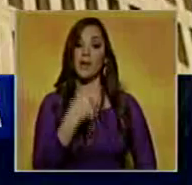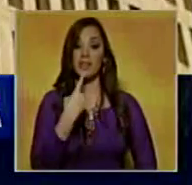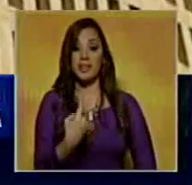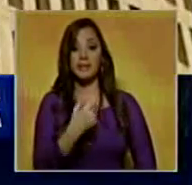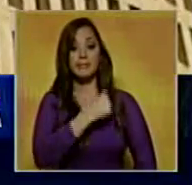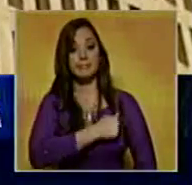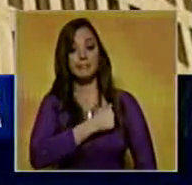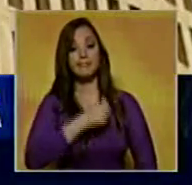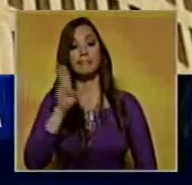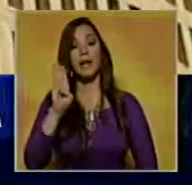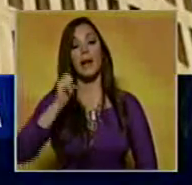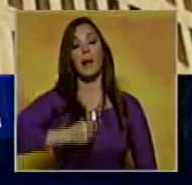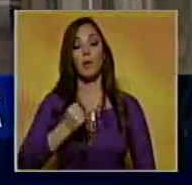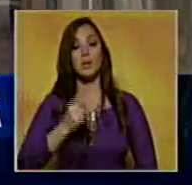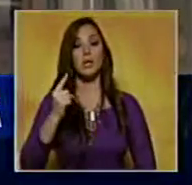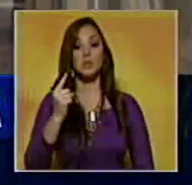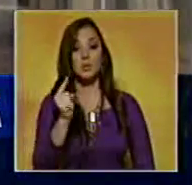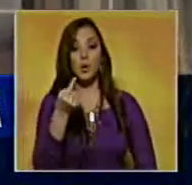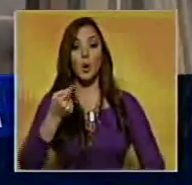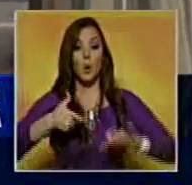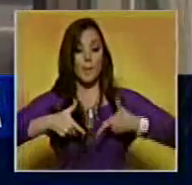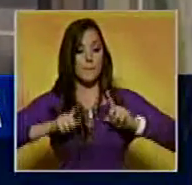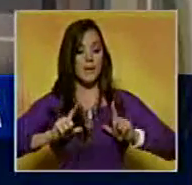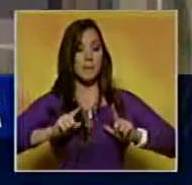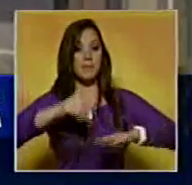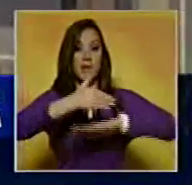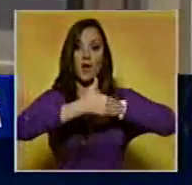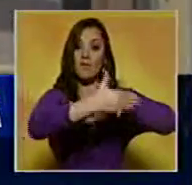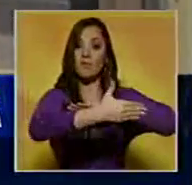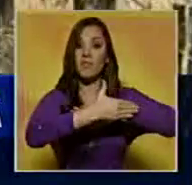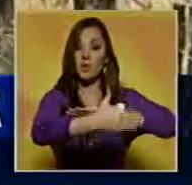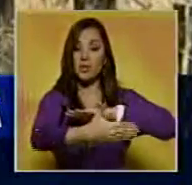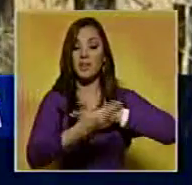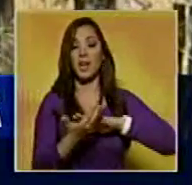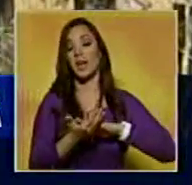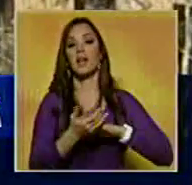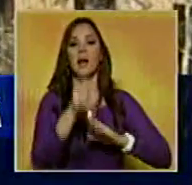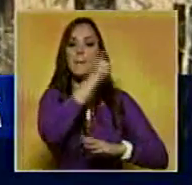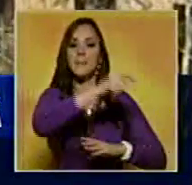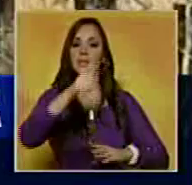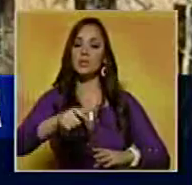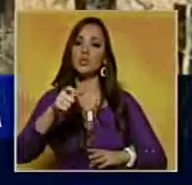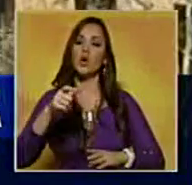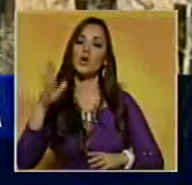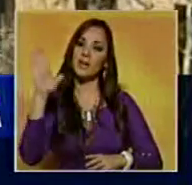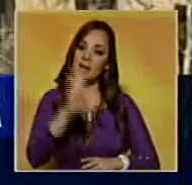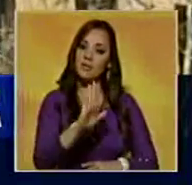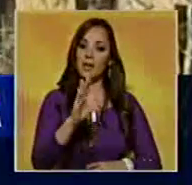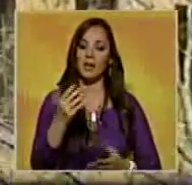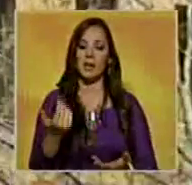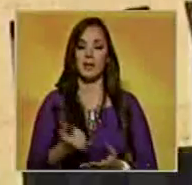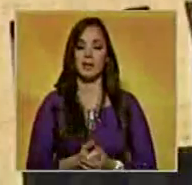permitiese la visita de sus funcionarios a la zona limítrofe y la falta de respuesta del gobierno venezolano respecto a dicha solicitud.